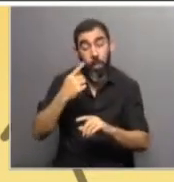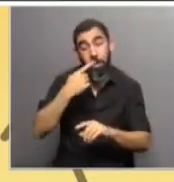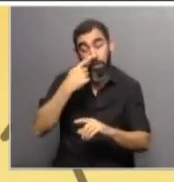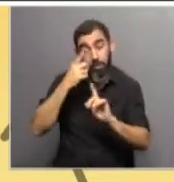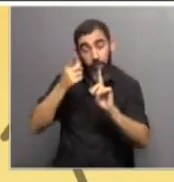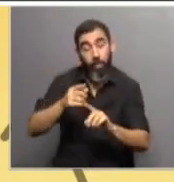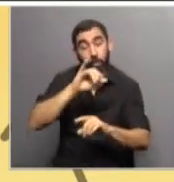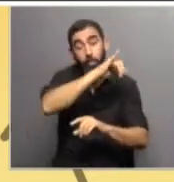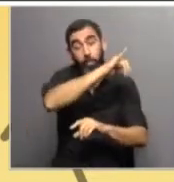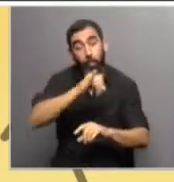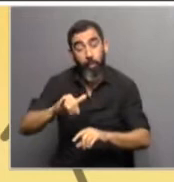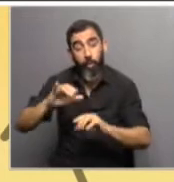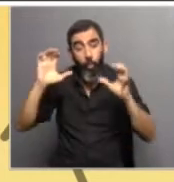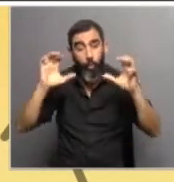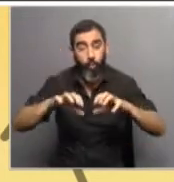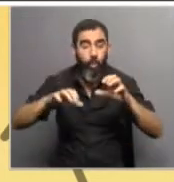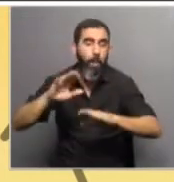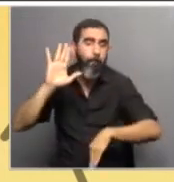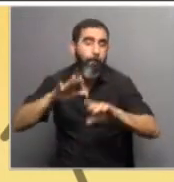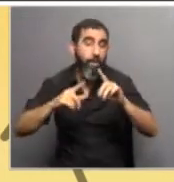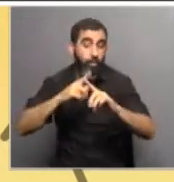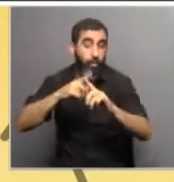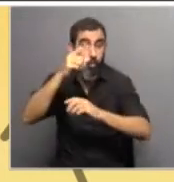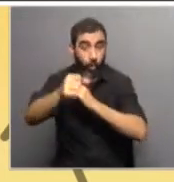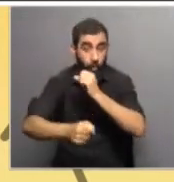ha venido lloviendo más en todo el año,